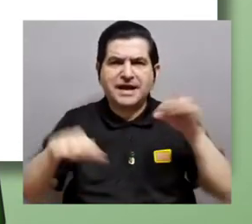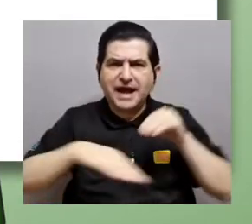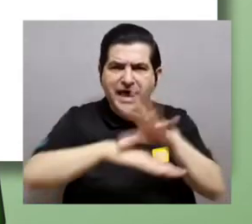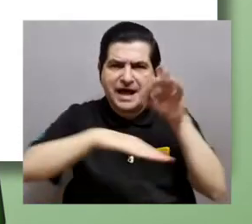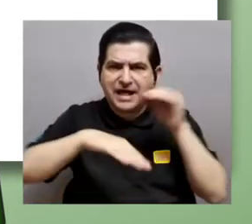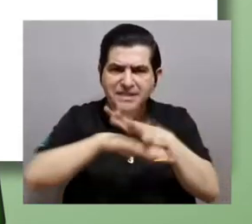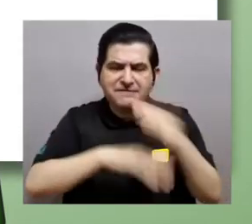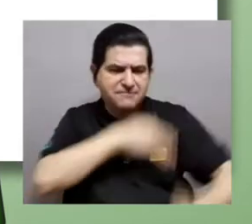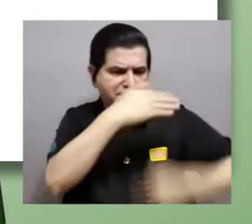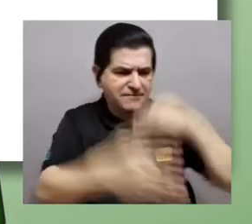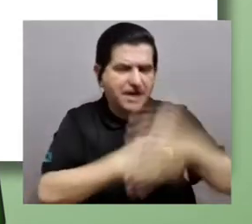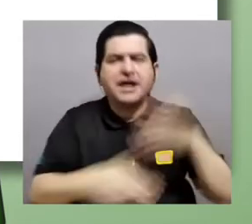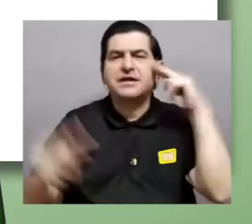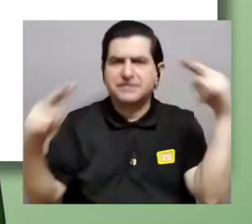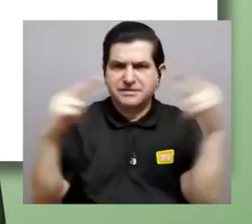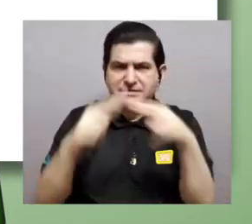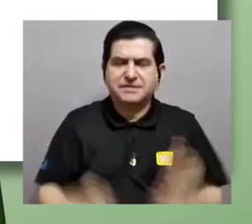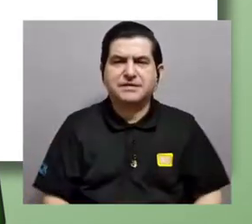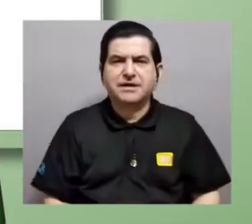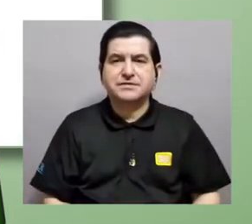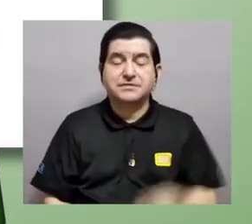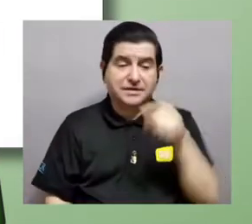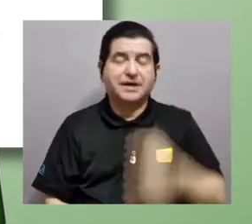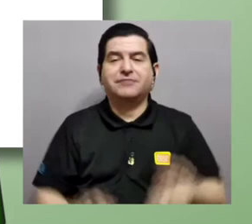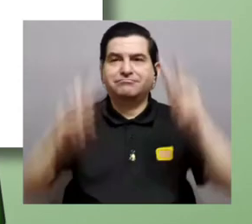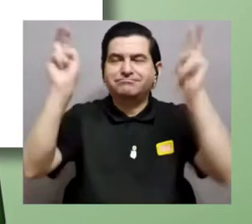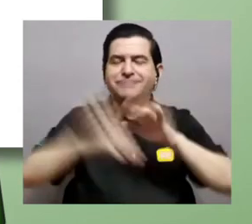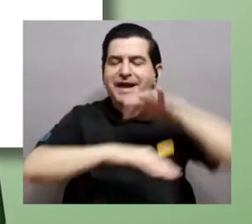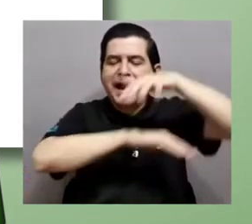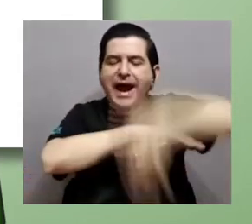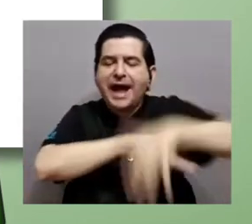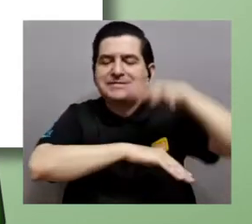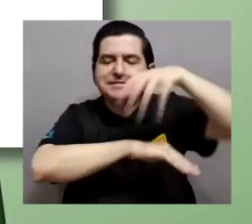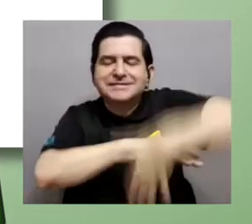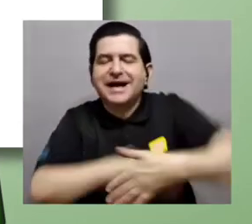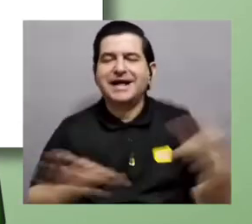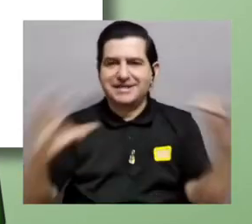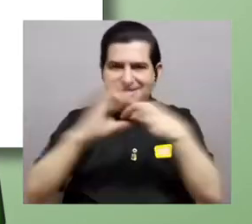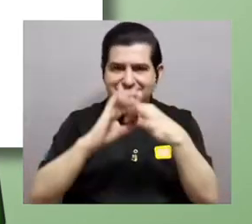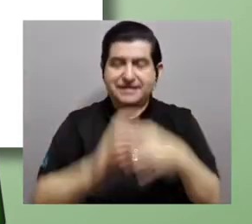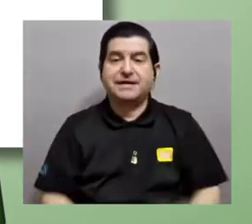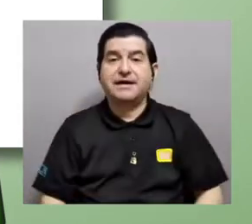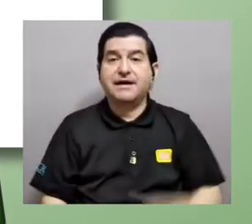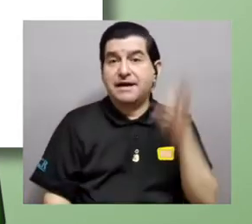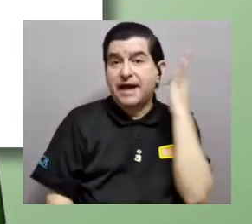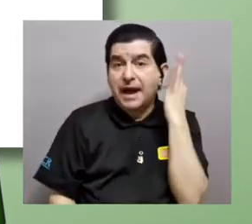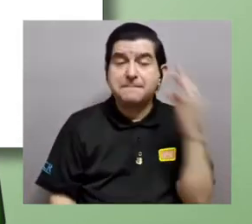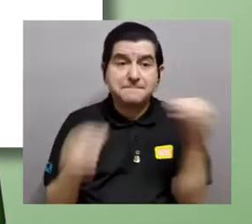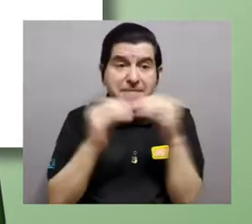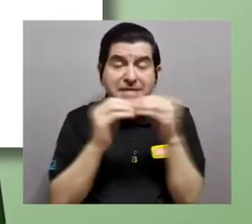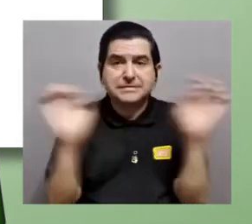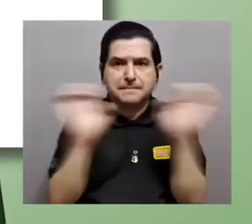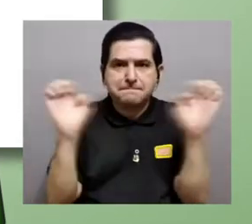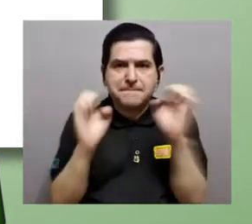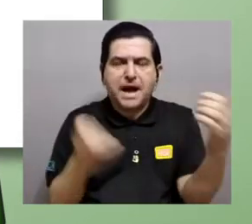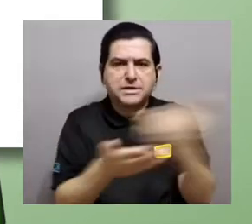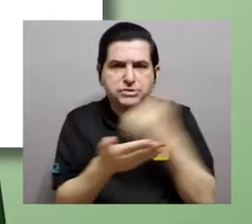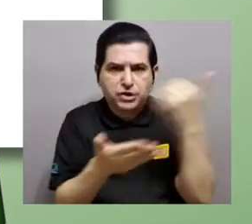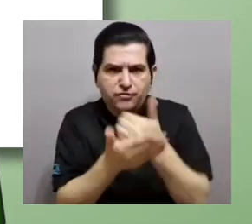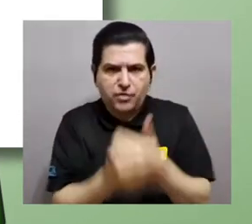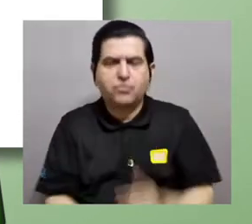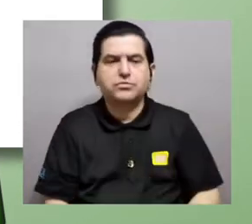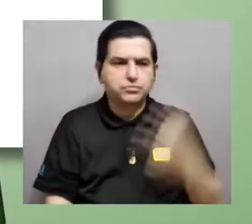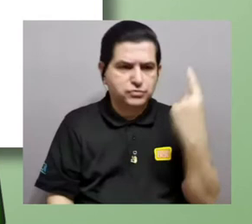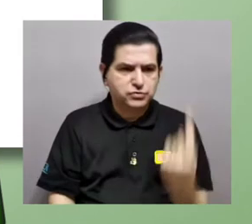evolutivas que se conocen como la cascada sexual. Dijimos que las hembras invierten más energía y recursos en cada